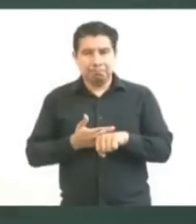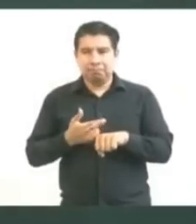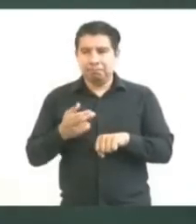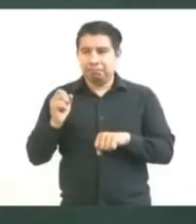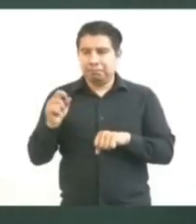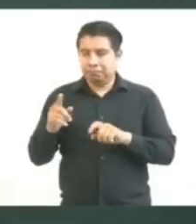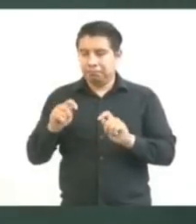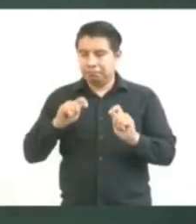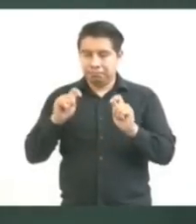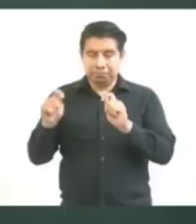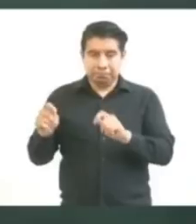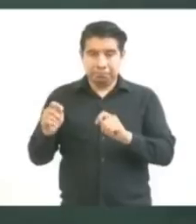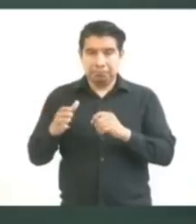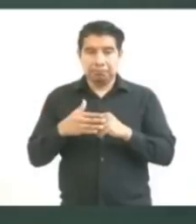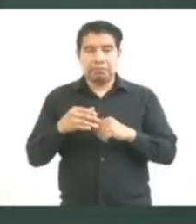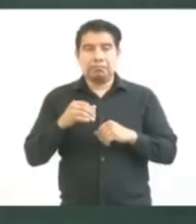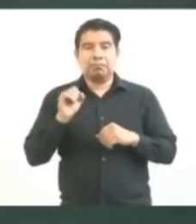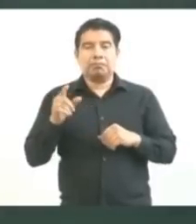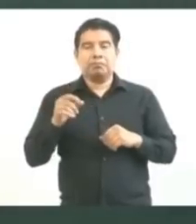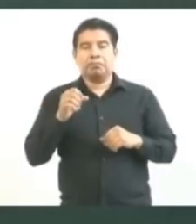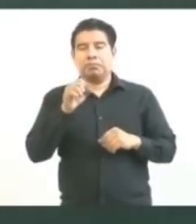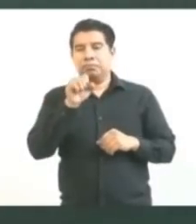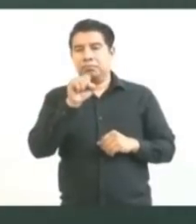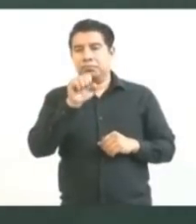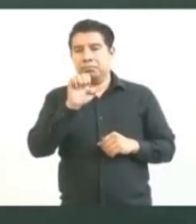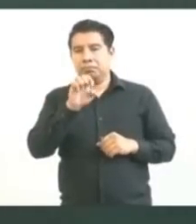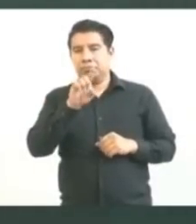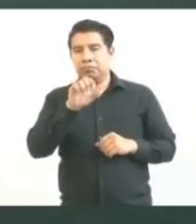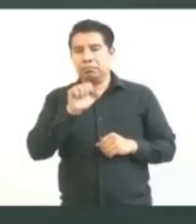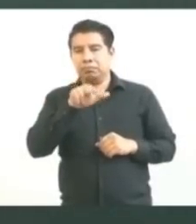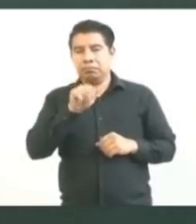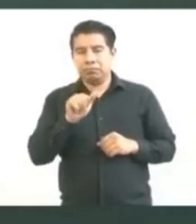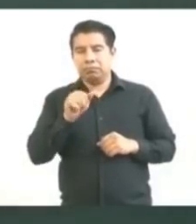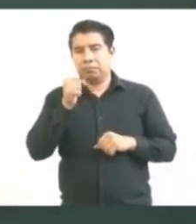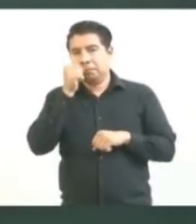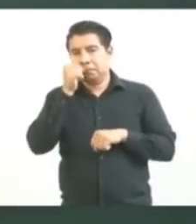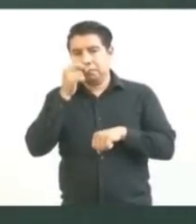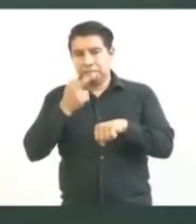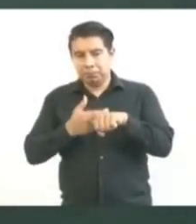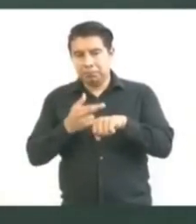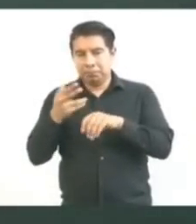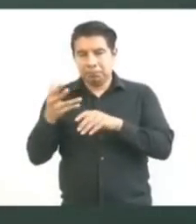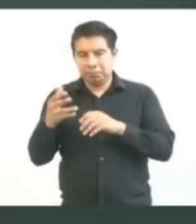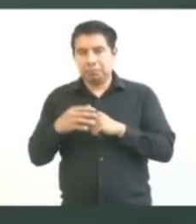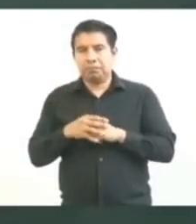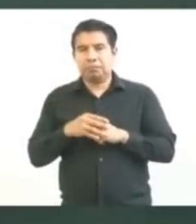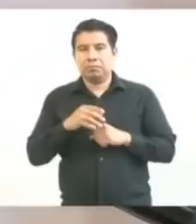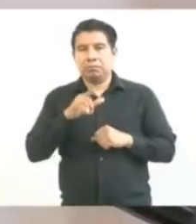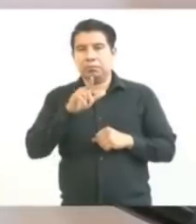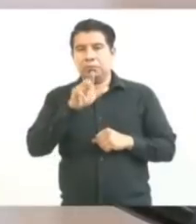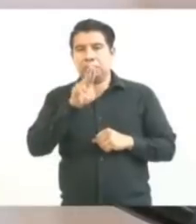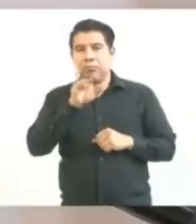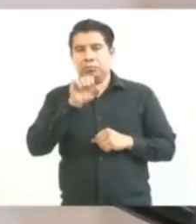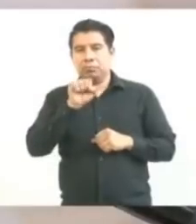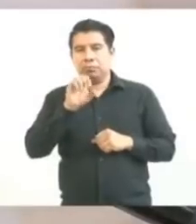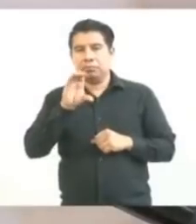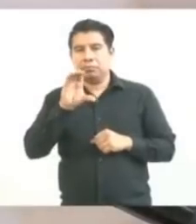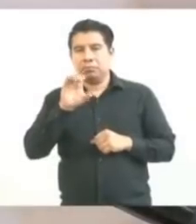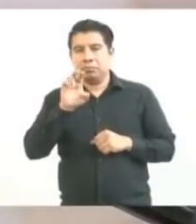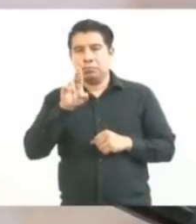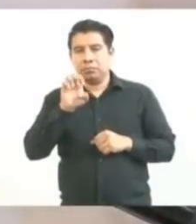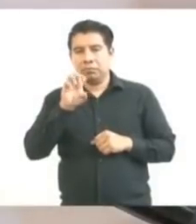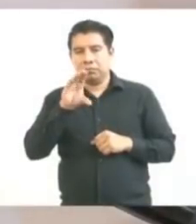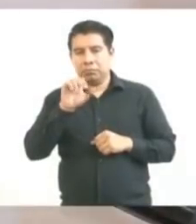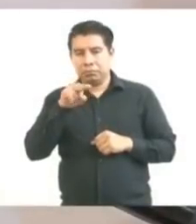este programa, de la Secretaría de la Defensa, el general secretario, Luis Cresencio Sandoval González.